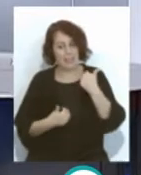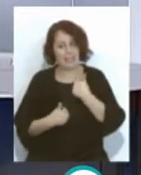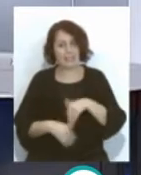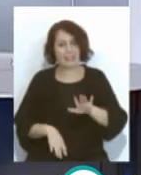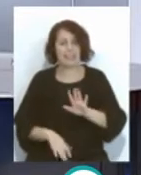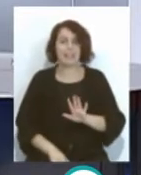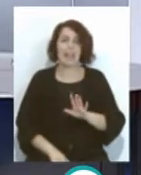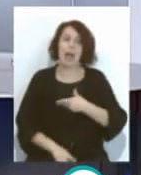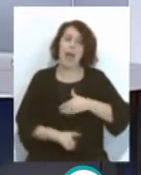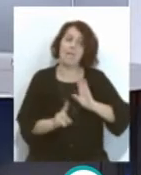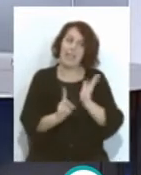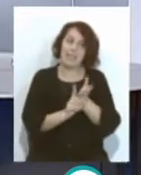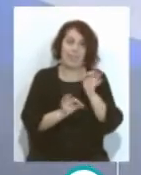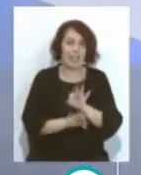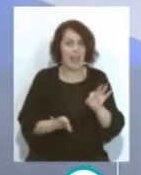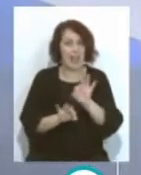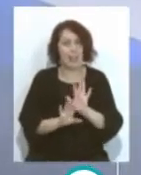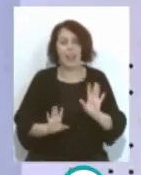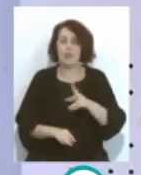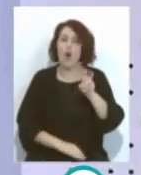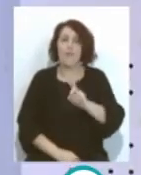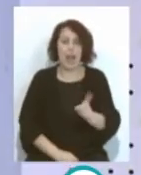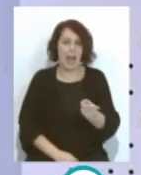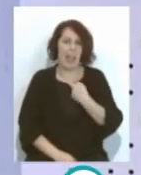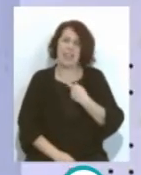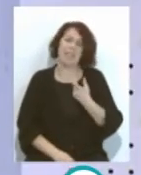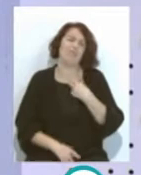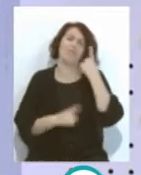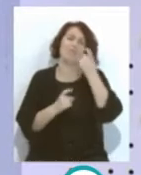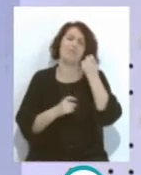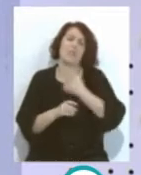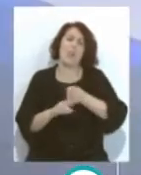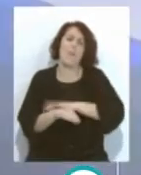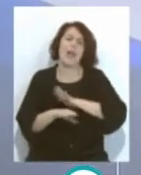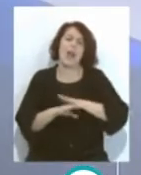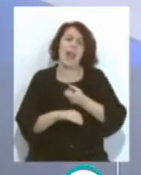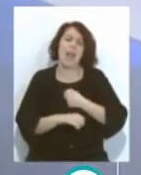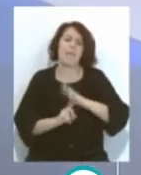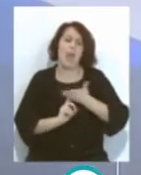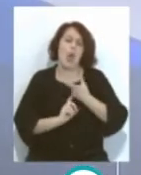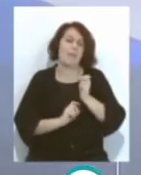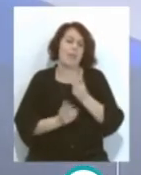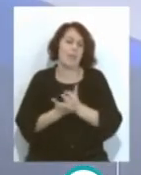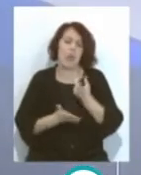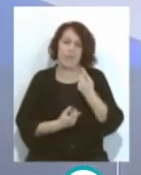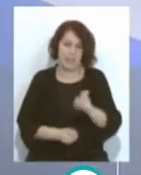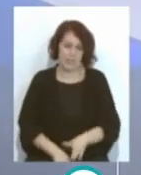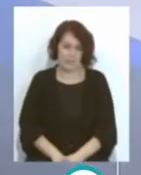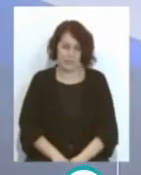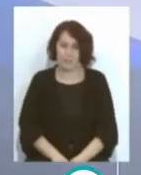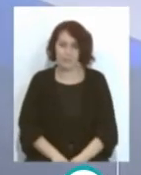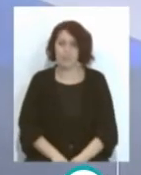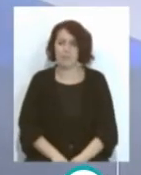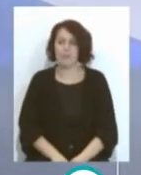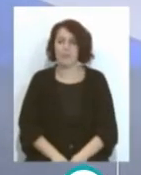se vaya disponible No vale forzar para recaer Sí, pero además de eso también Claro,